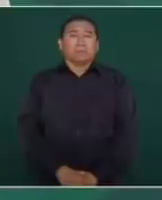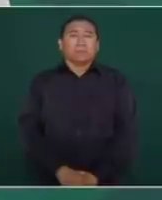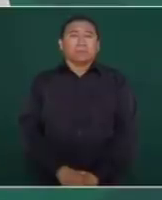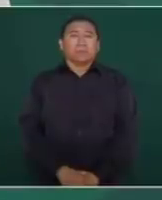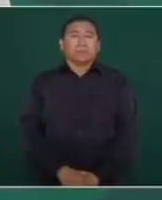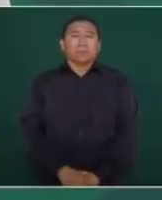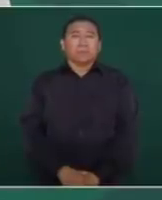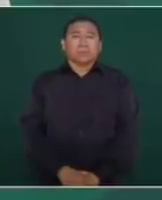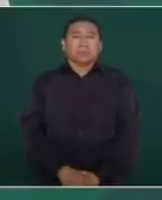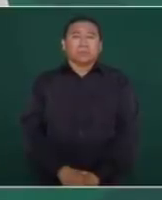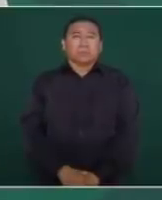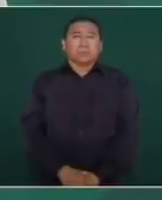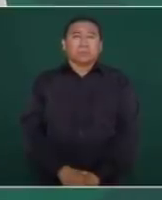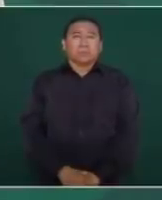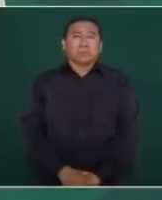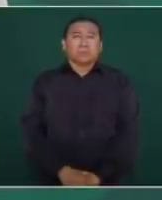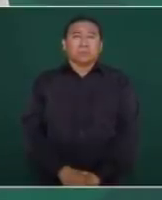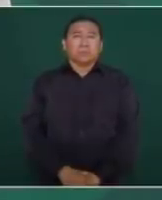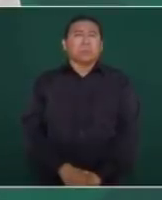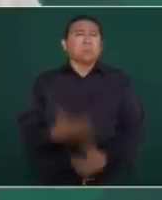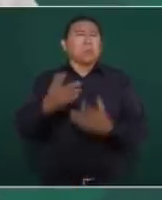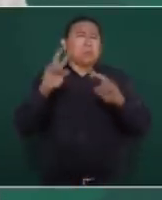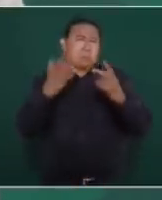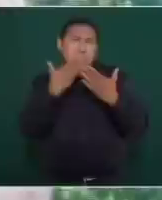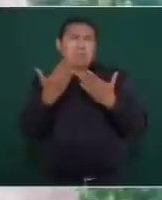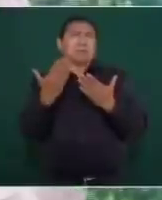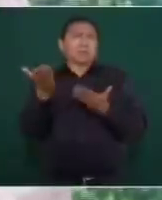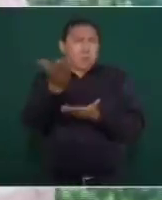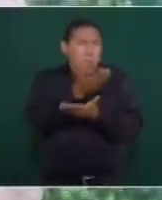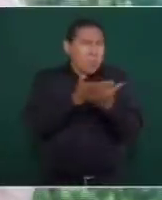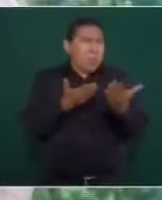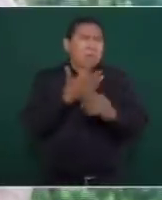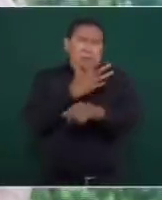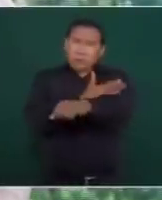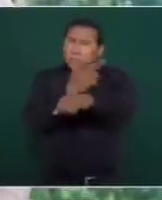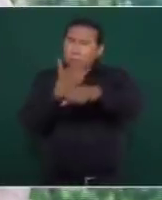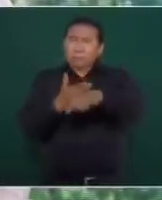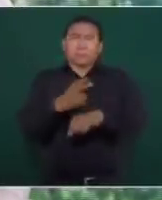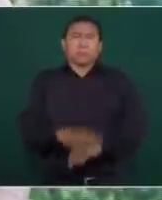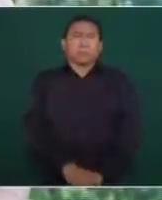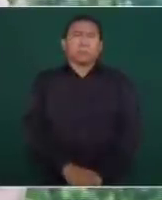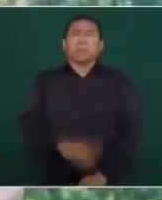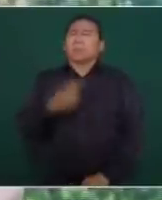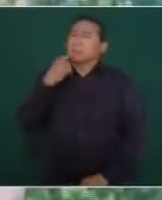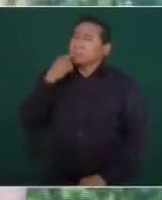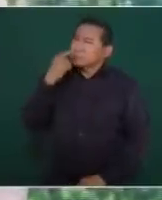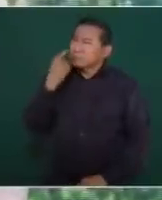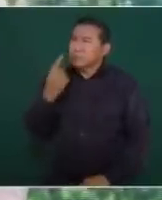muy buenos términos, pero con toda la franqueza le dije